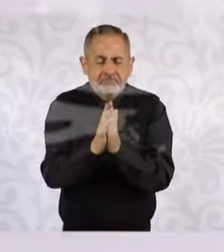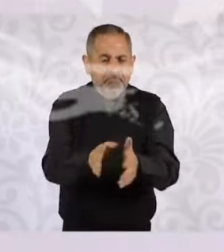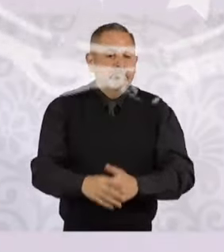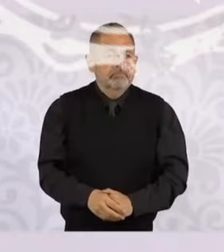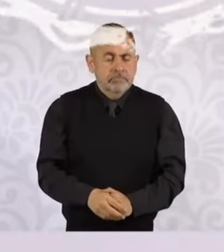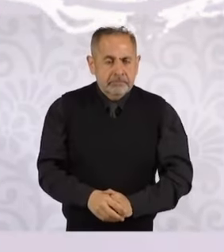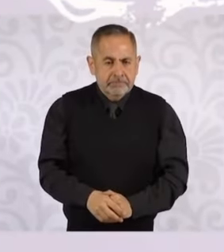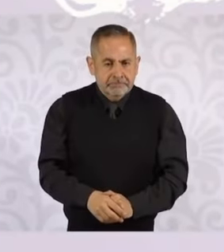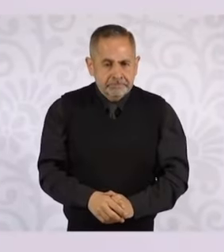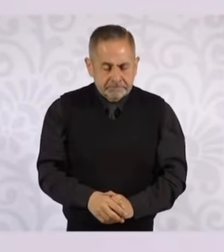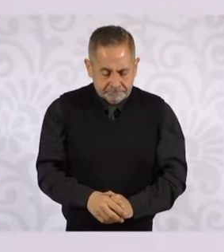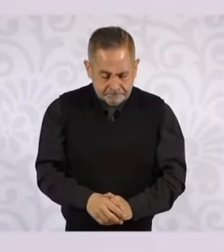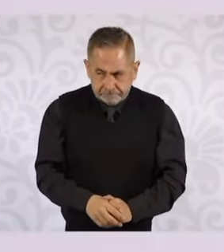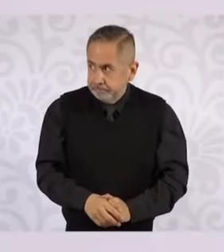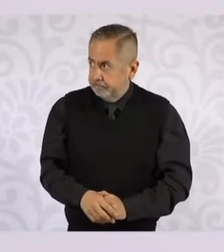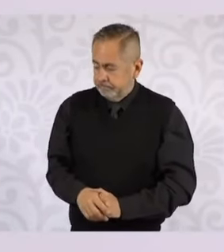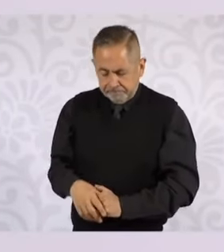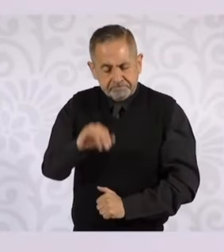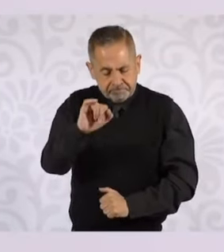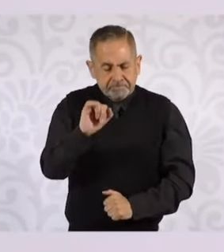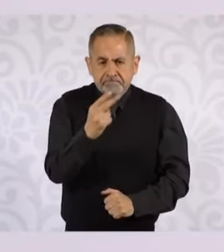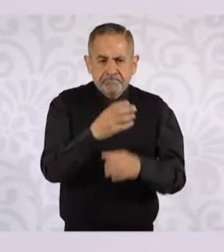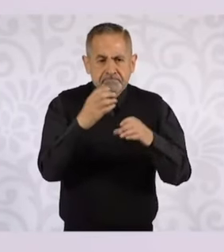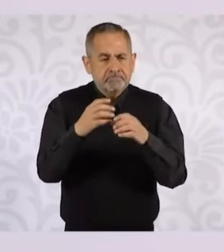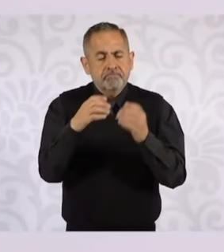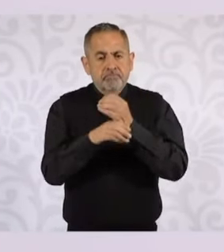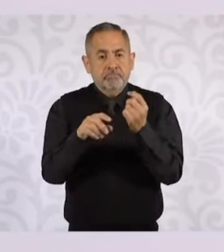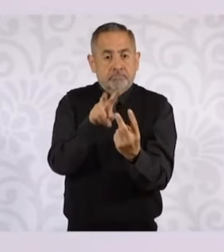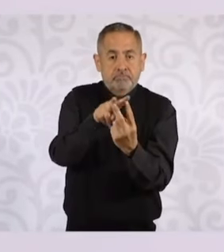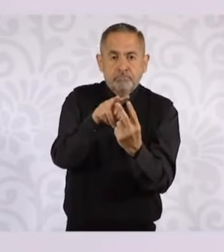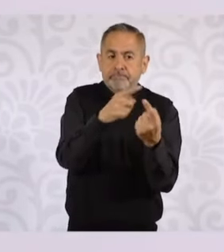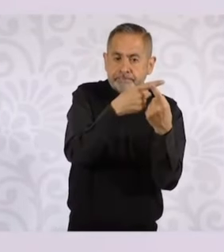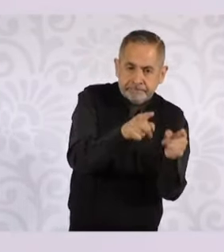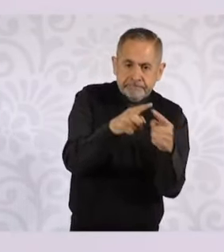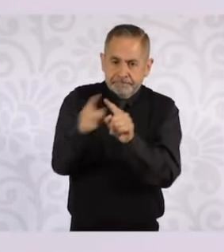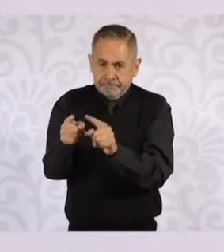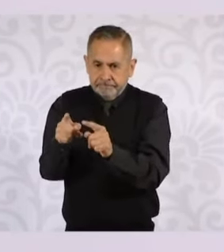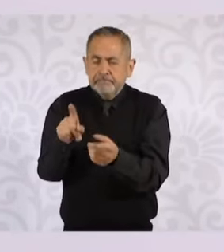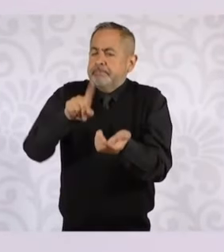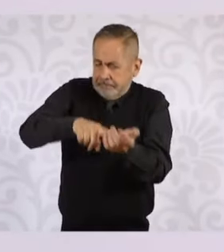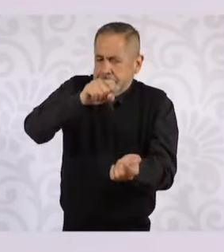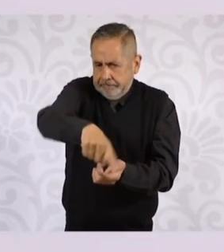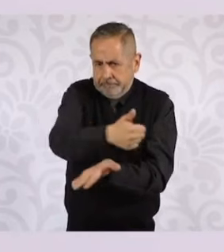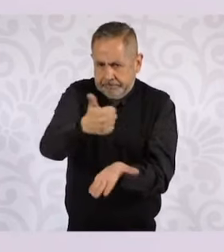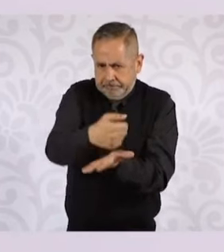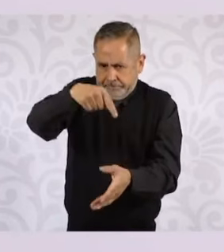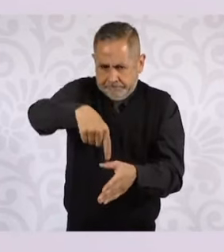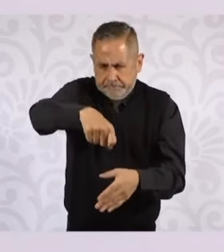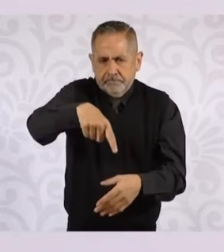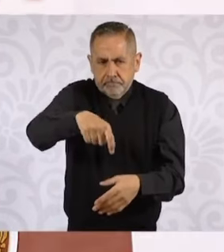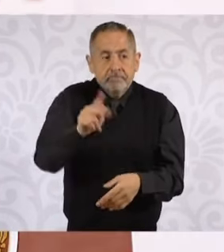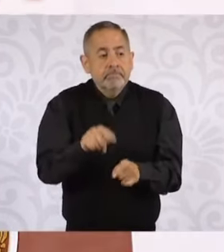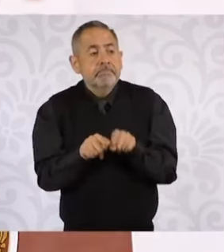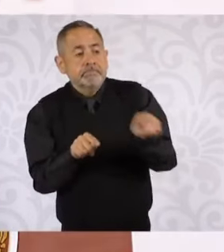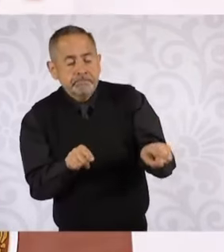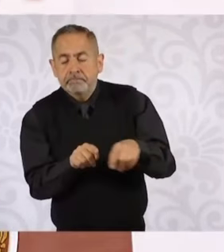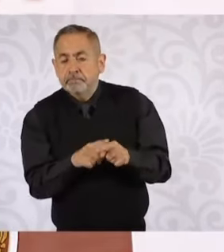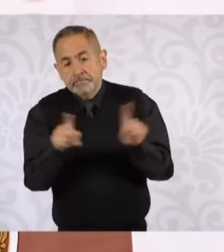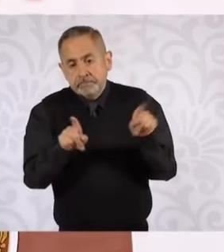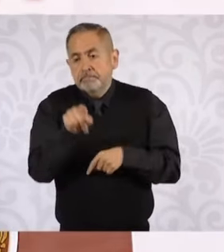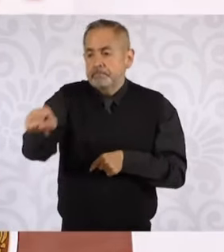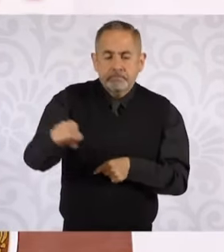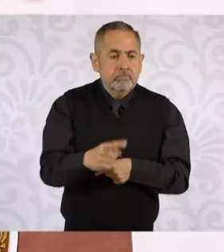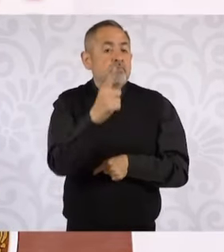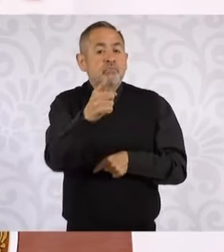Son dos casos, los dos en Nuevo Laredo, son dos episodios distintos. Un episodio en donde fallece un